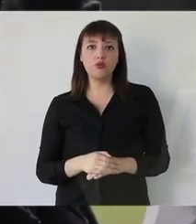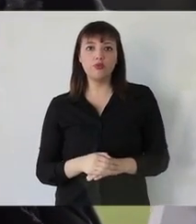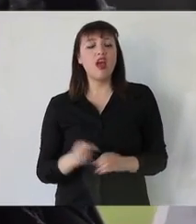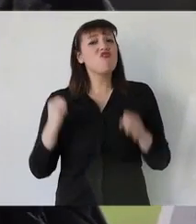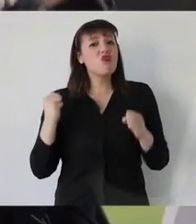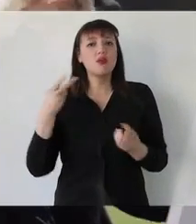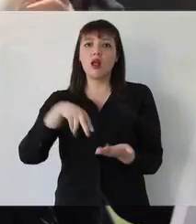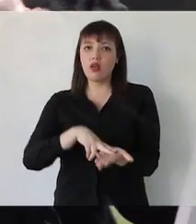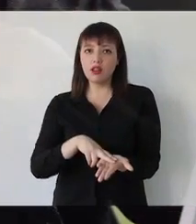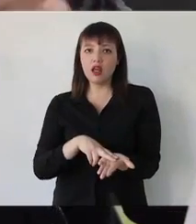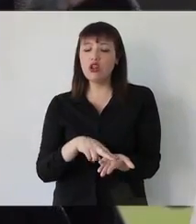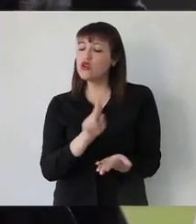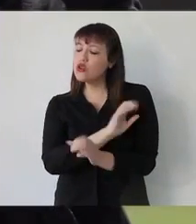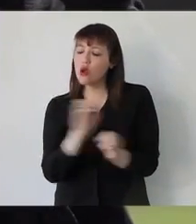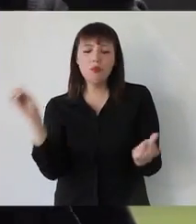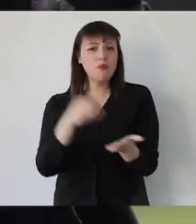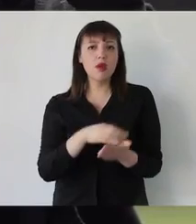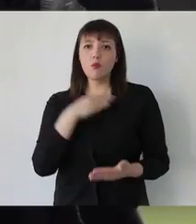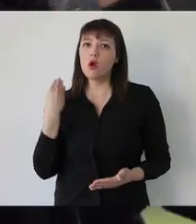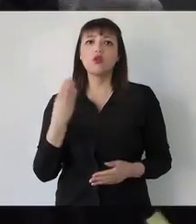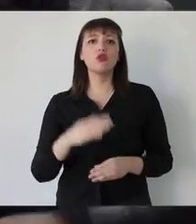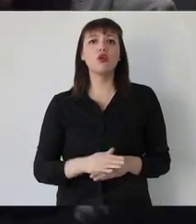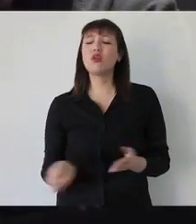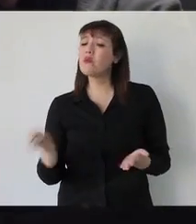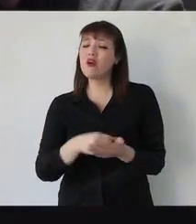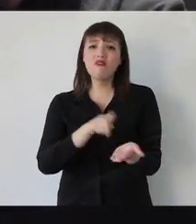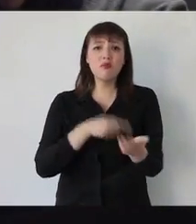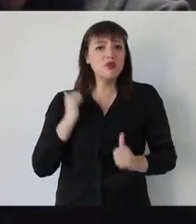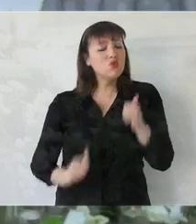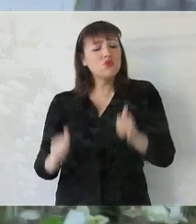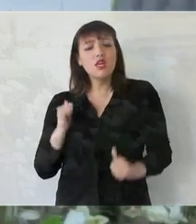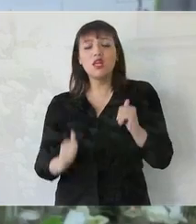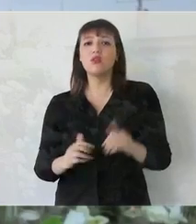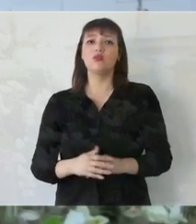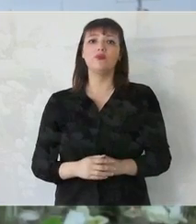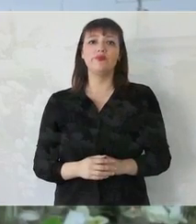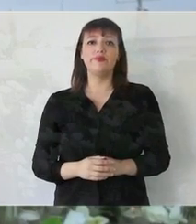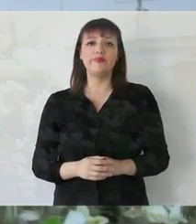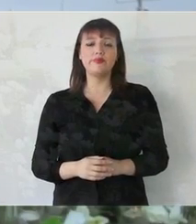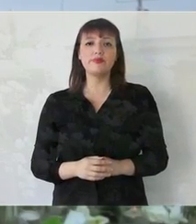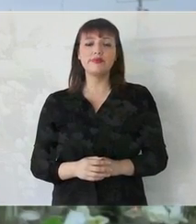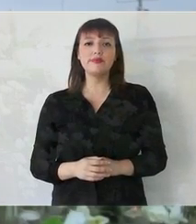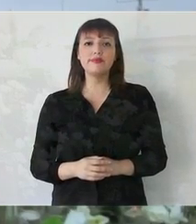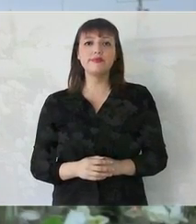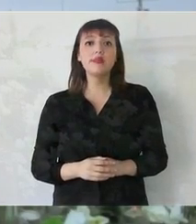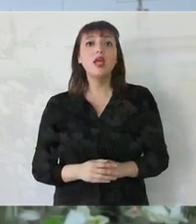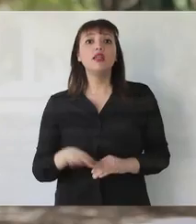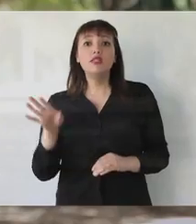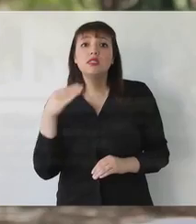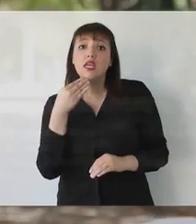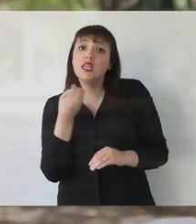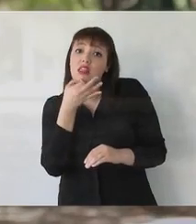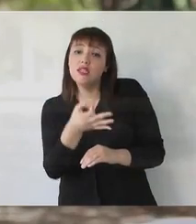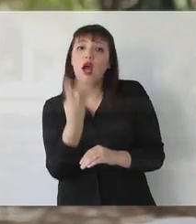Es fuerte, pero es la verdad. No más muertos. No más familias sufriendo. O sea, si te